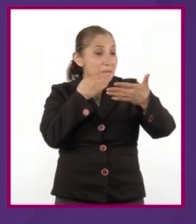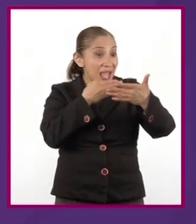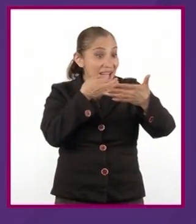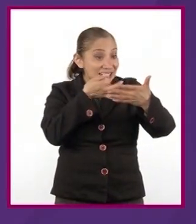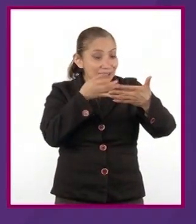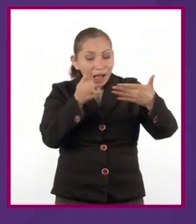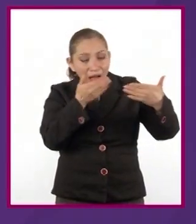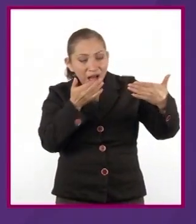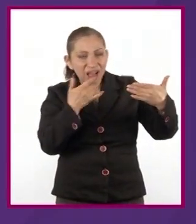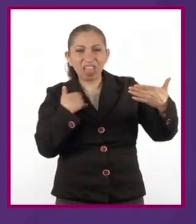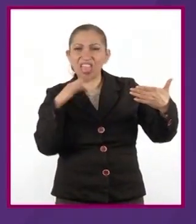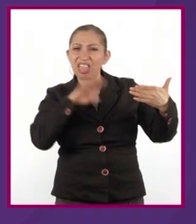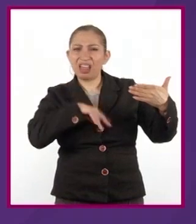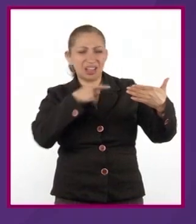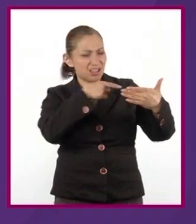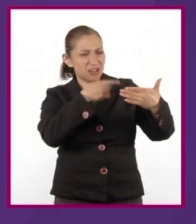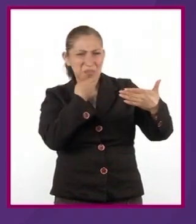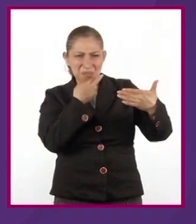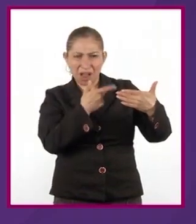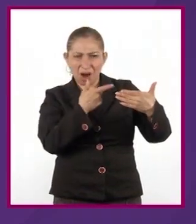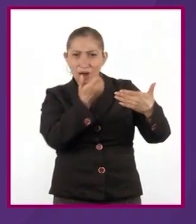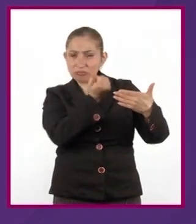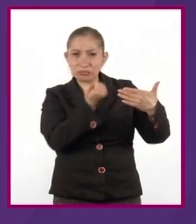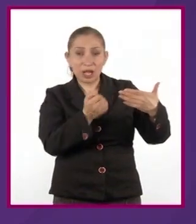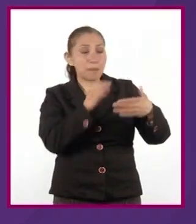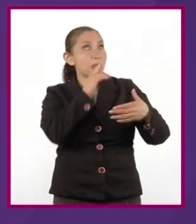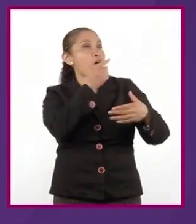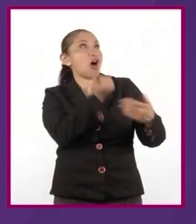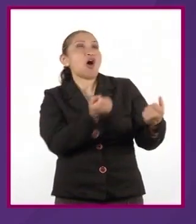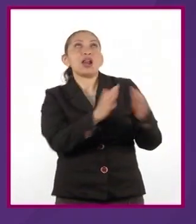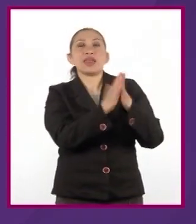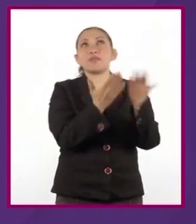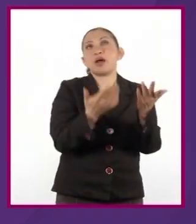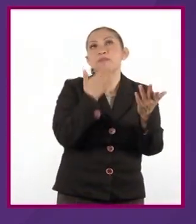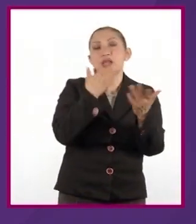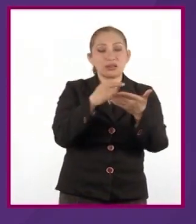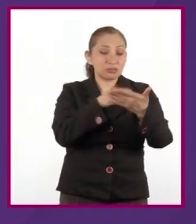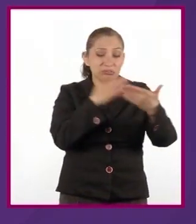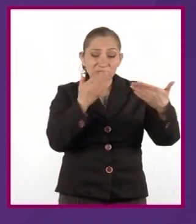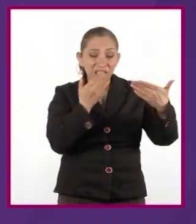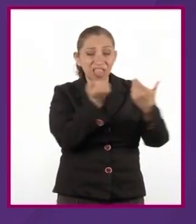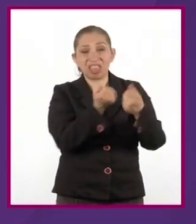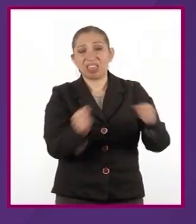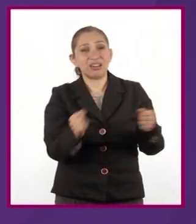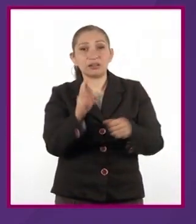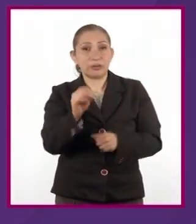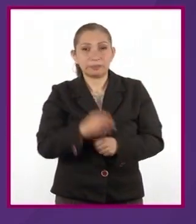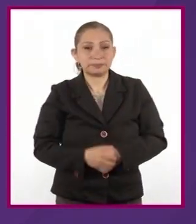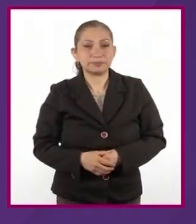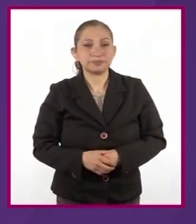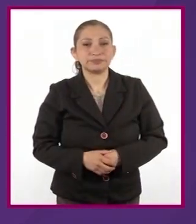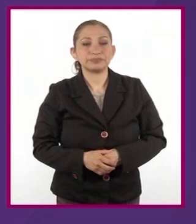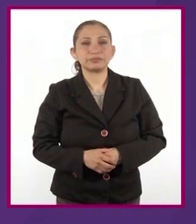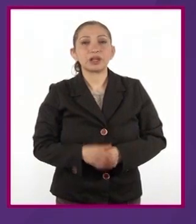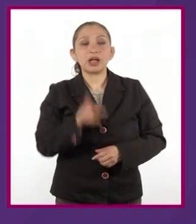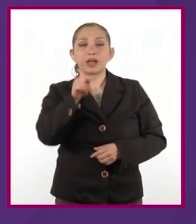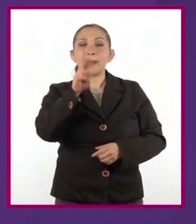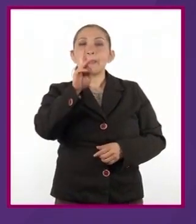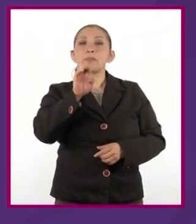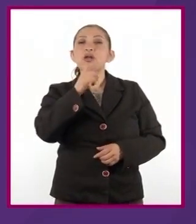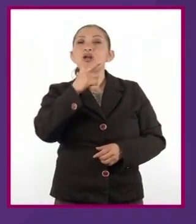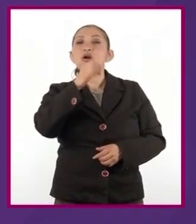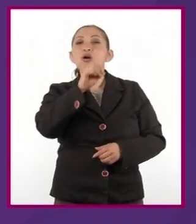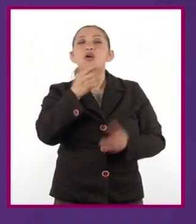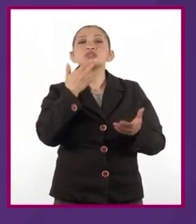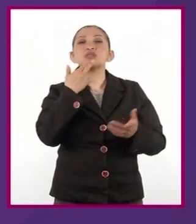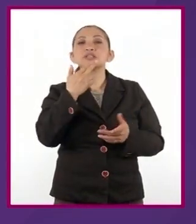no está bien. Te pueden decir, este es el mejor libro que vas a leer y después ya te aburres. ¿En qué casos en los prólogos se utiliza